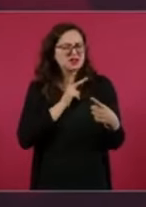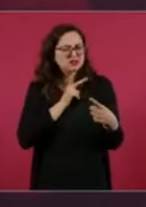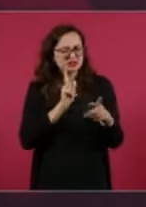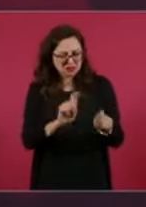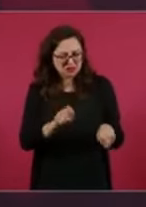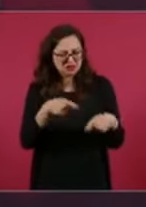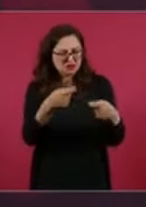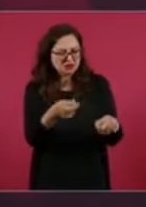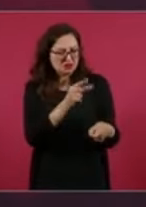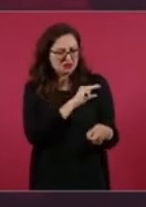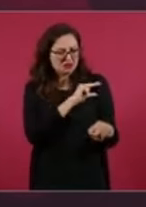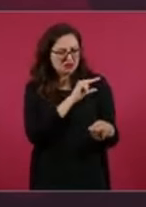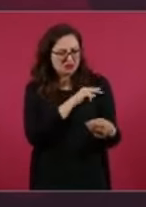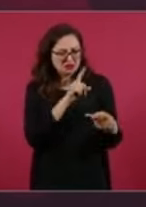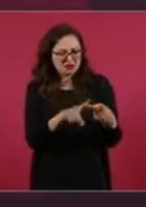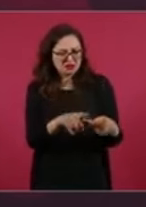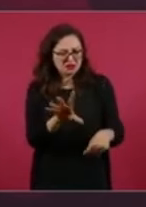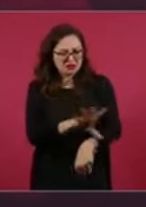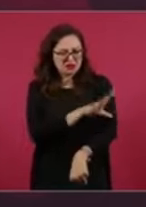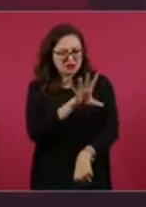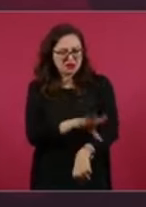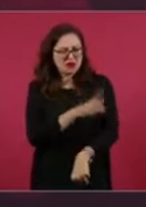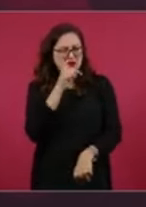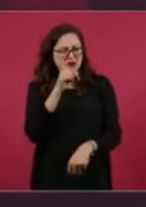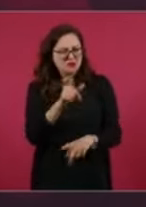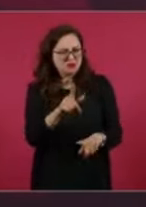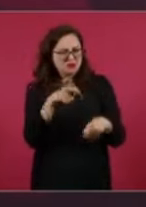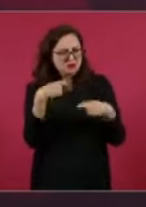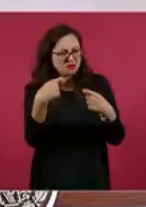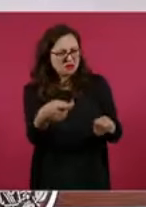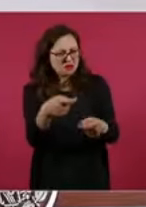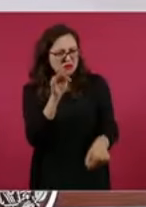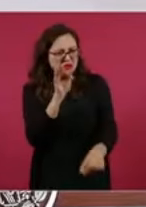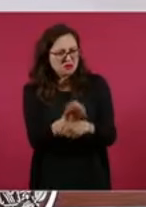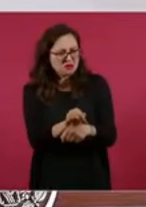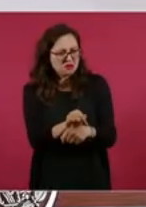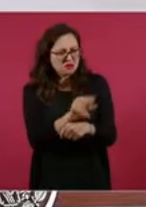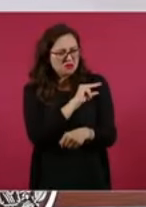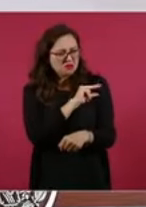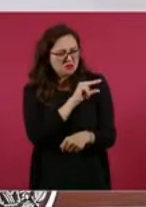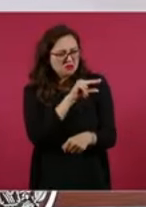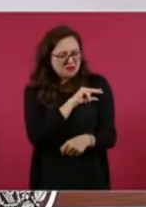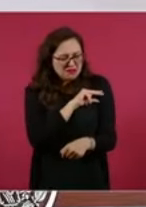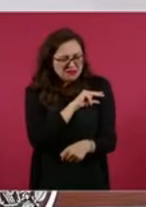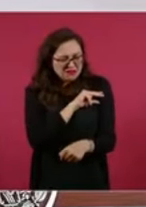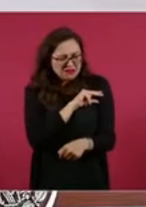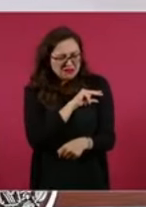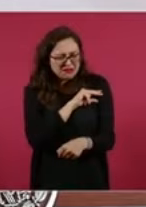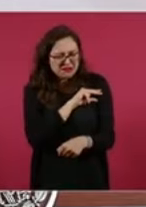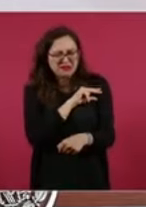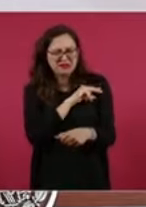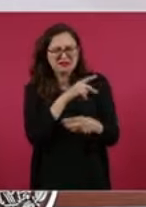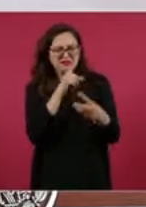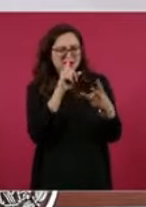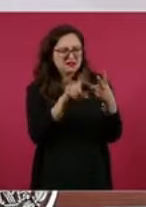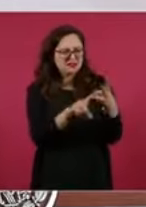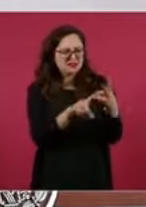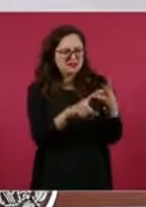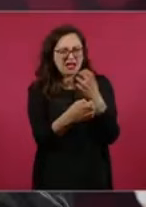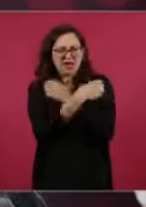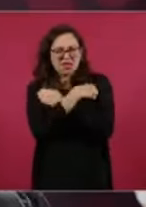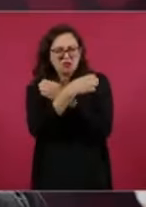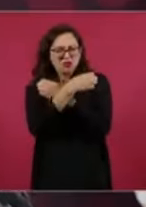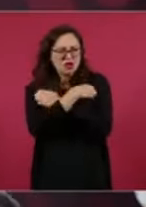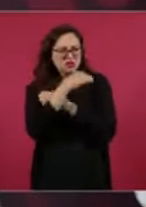del petróleo, industria eléctrica, en contra de la